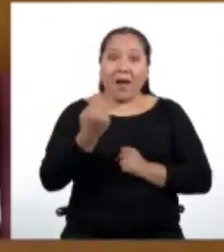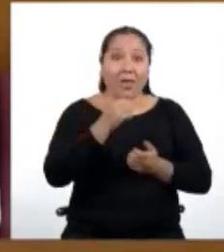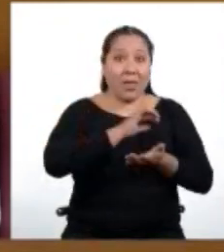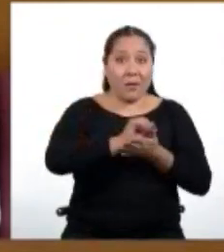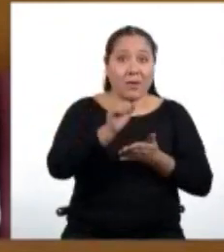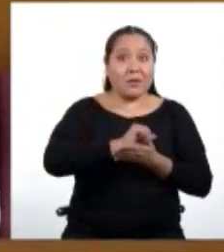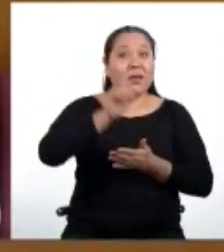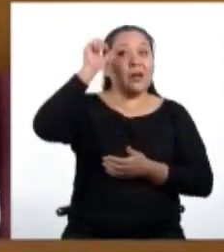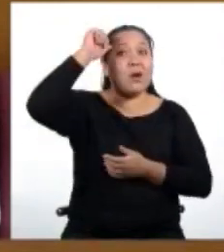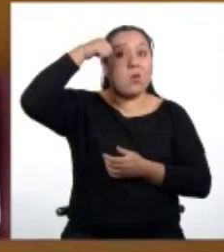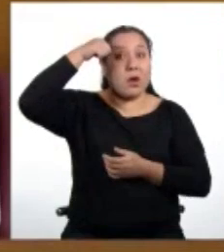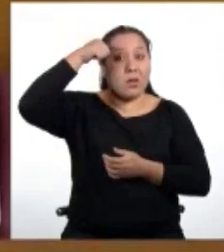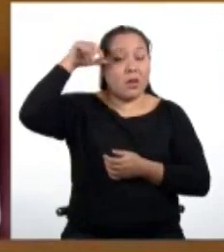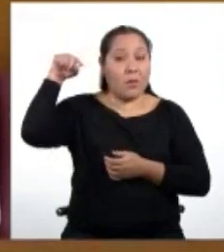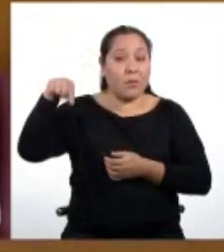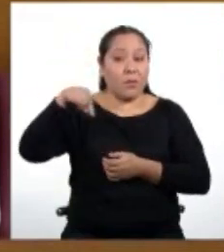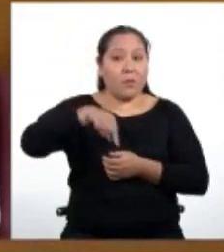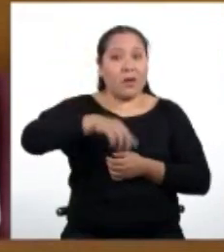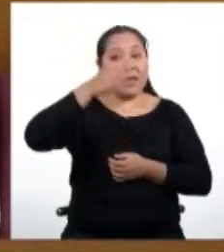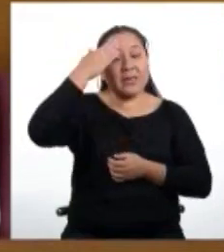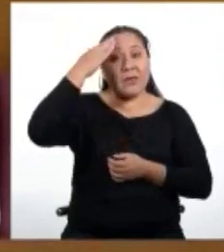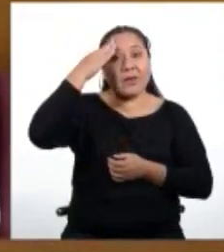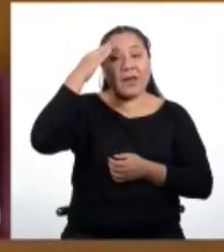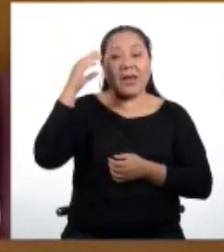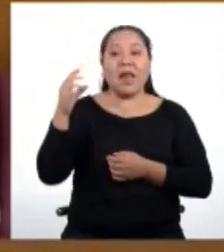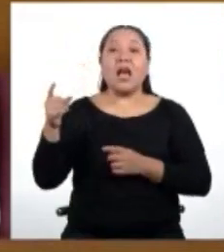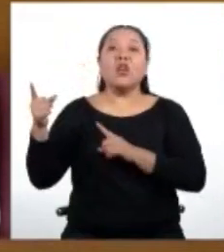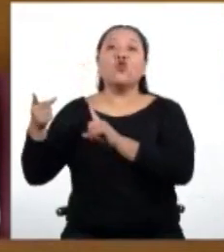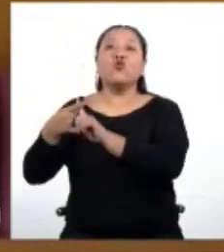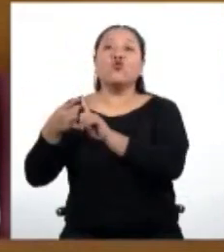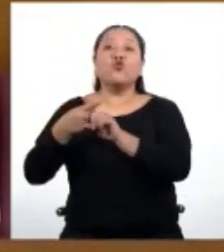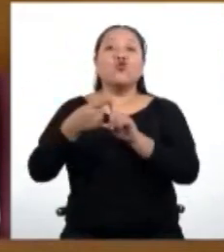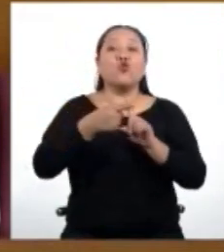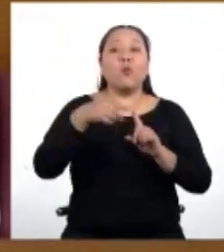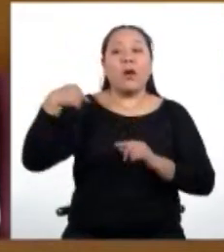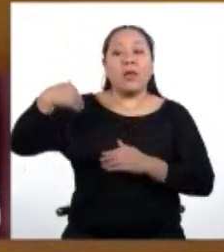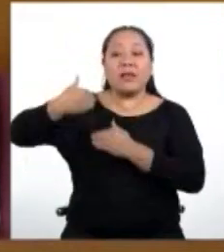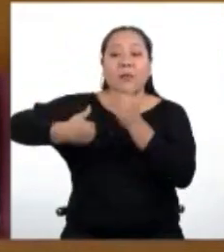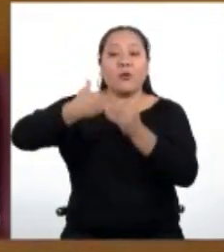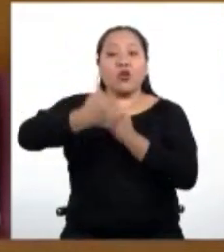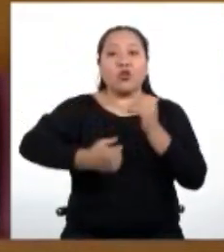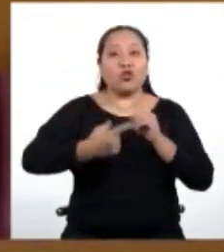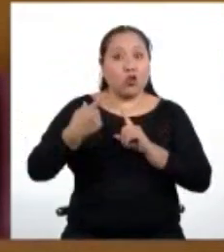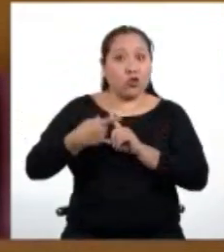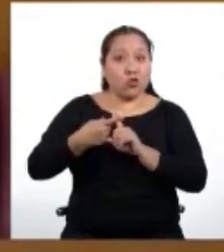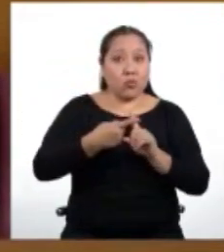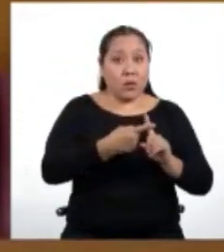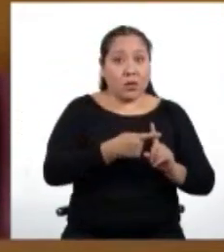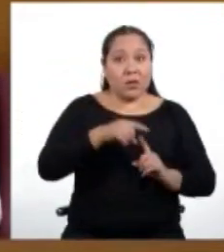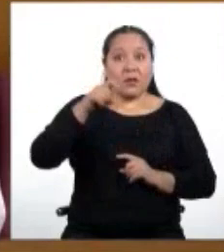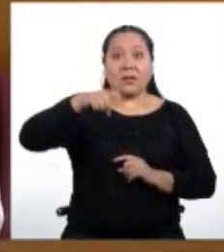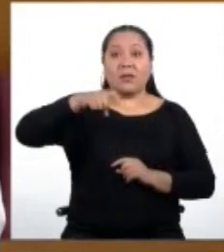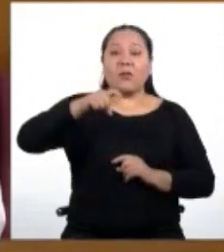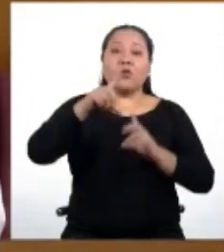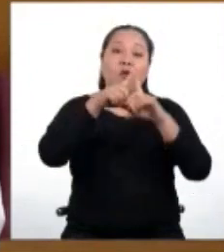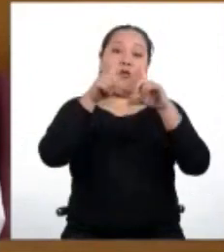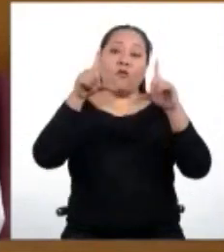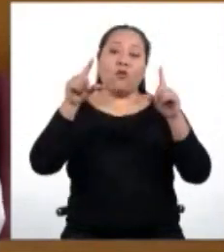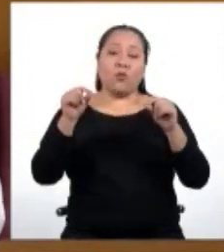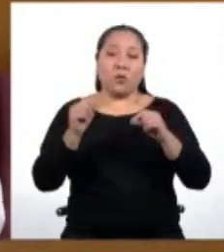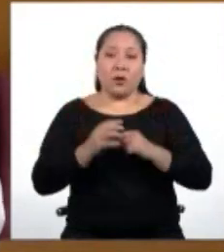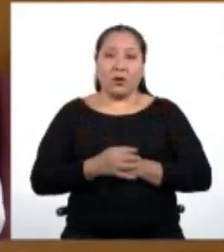que, para calcular la suma de todos los términos de una progresión aritmética, podemos utilizar la siguiente fórmula.